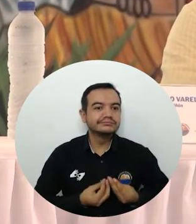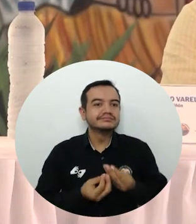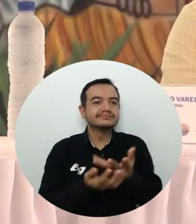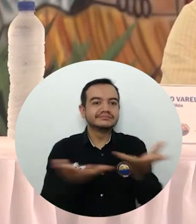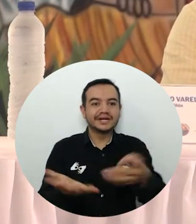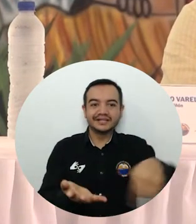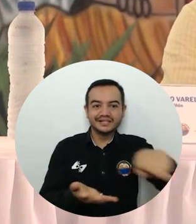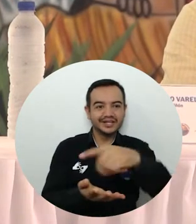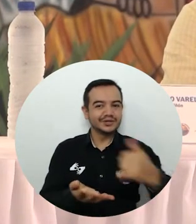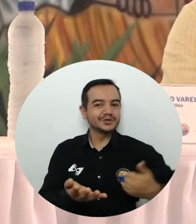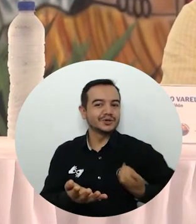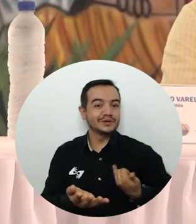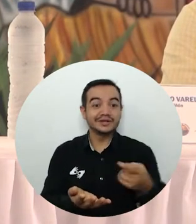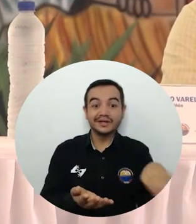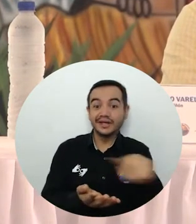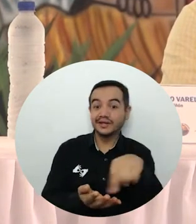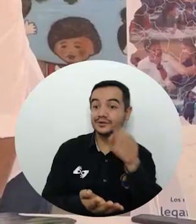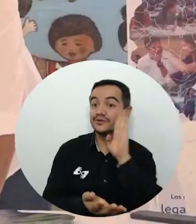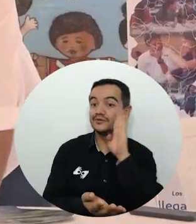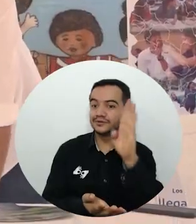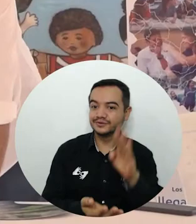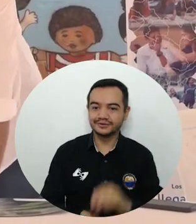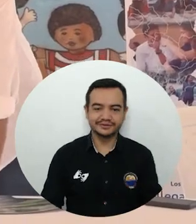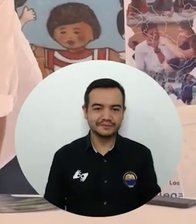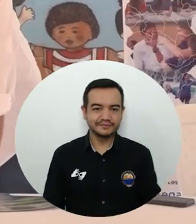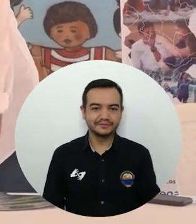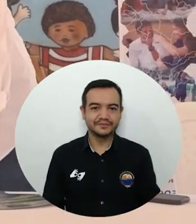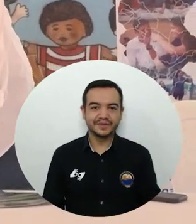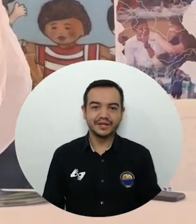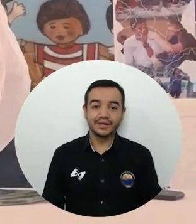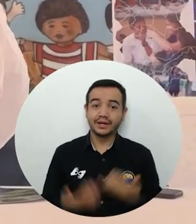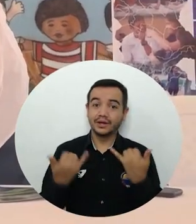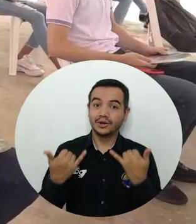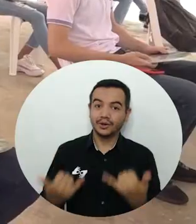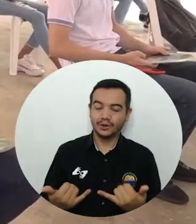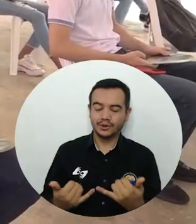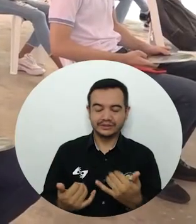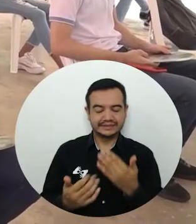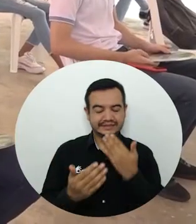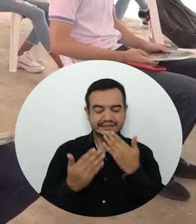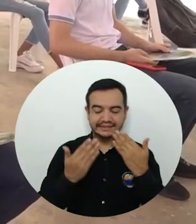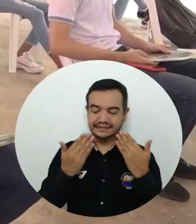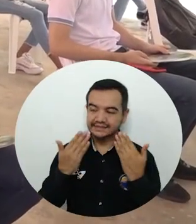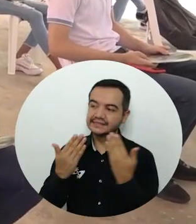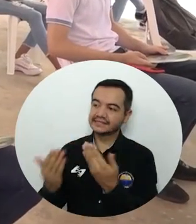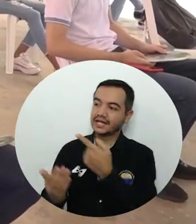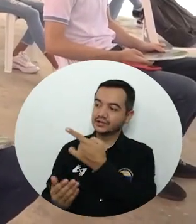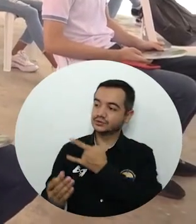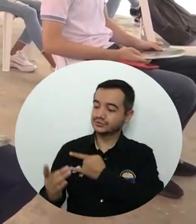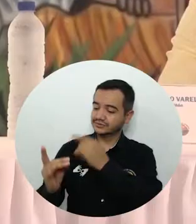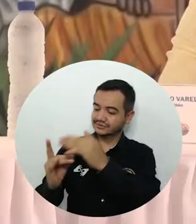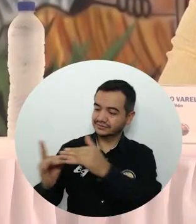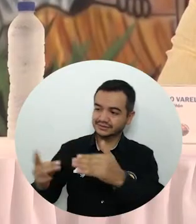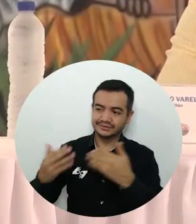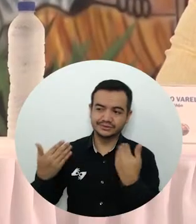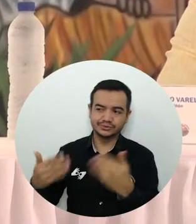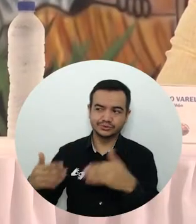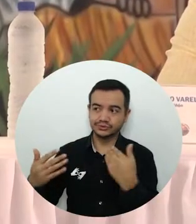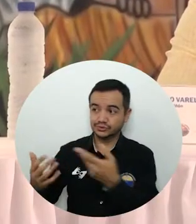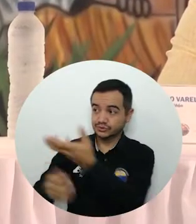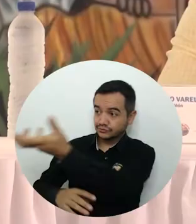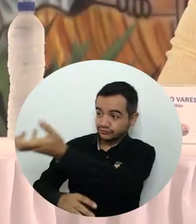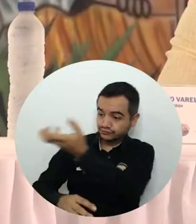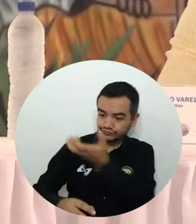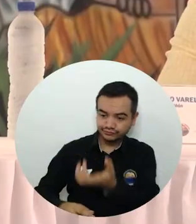serán el futuro de nosotros. Agradecido hoy de tener presencia de la Universidad del Magdalena,